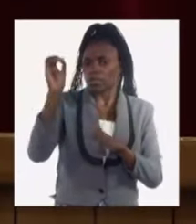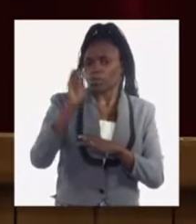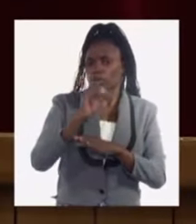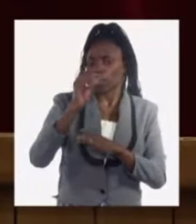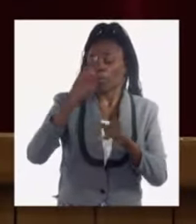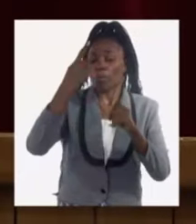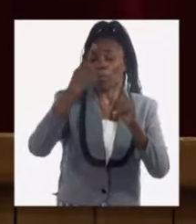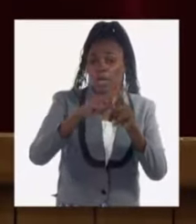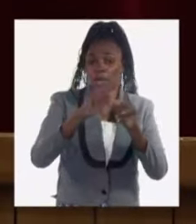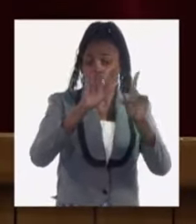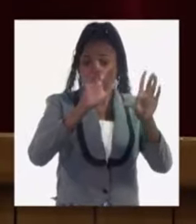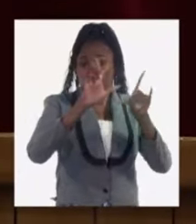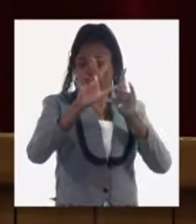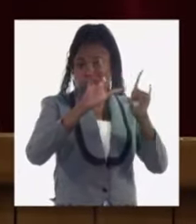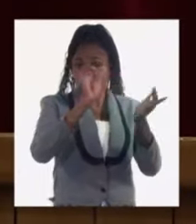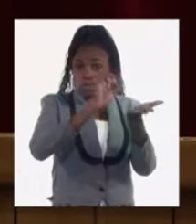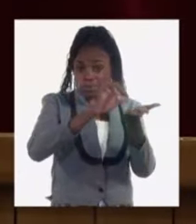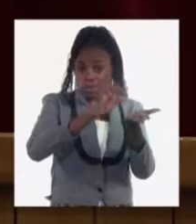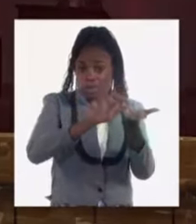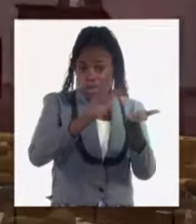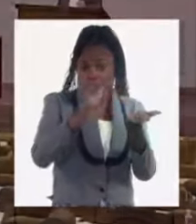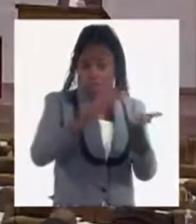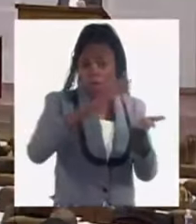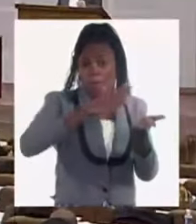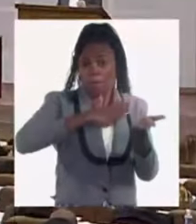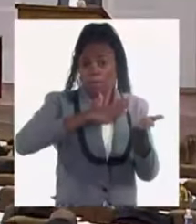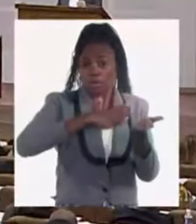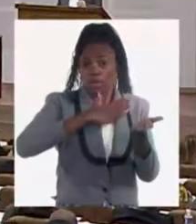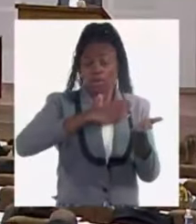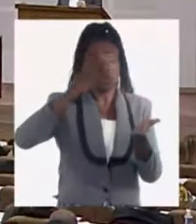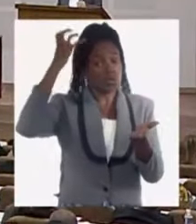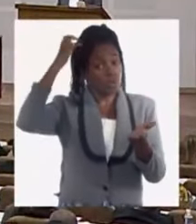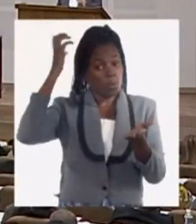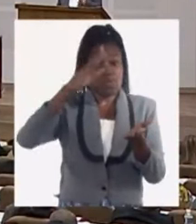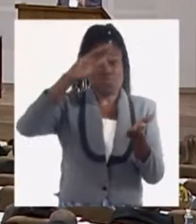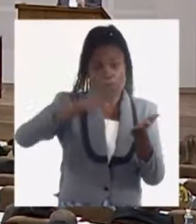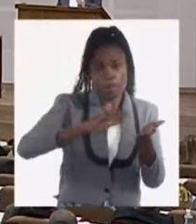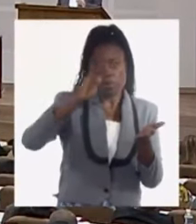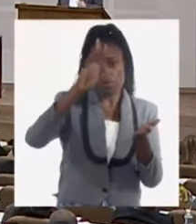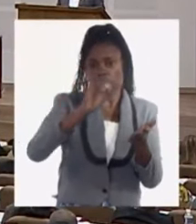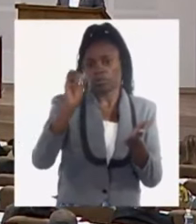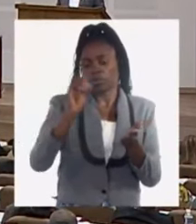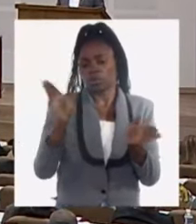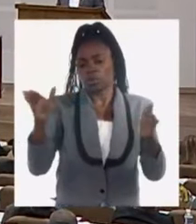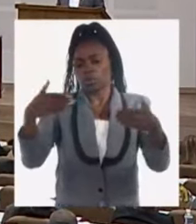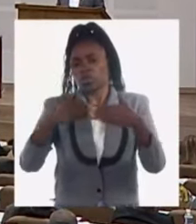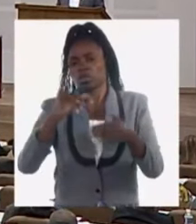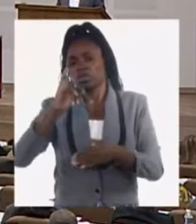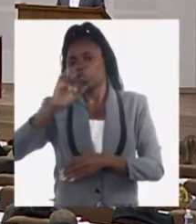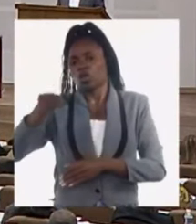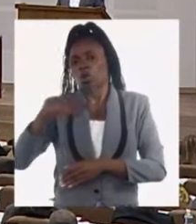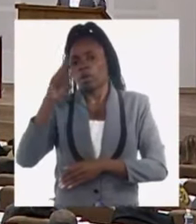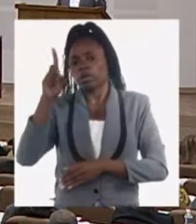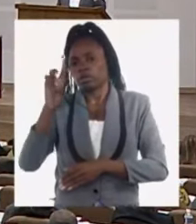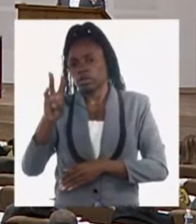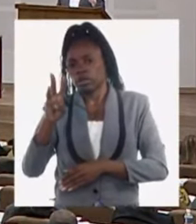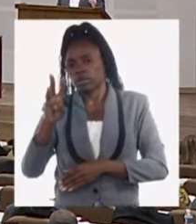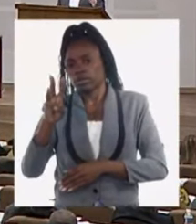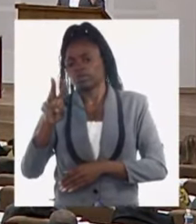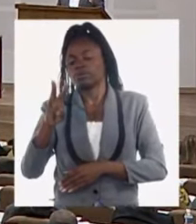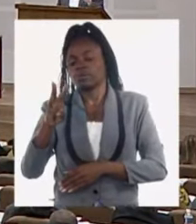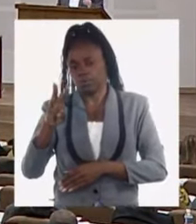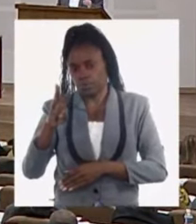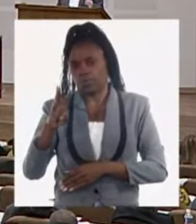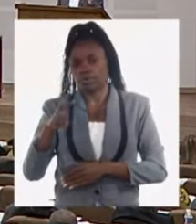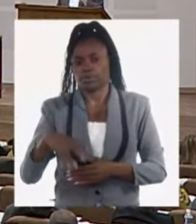mercado en el segmento estatal está por debajo de ese 30%, estamos cerrando con un 6,3. En el